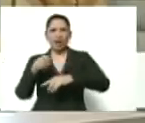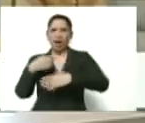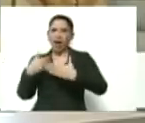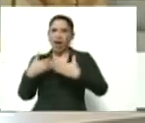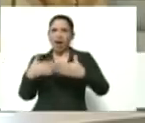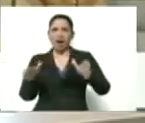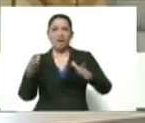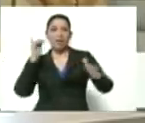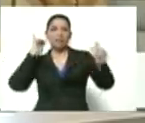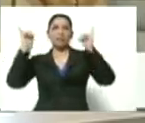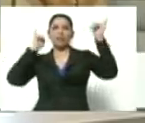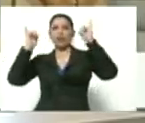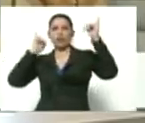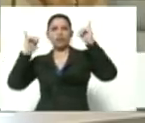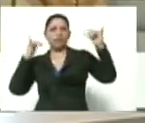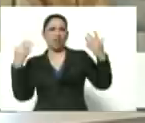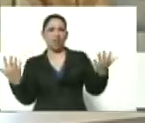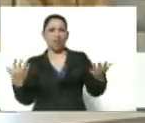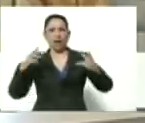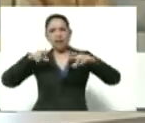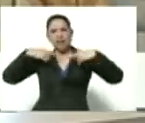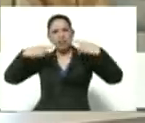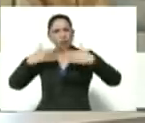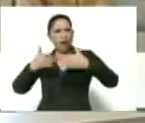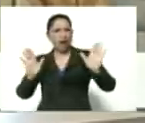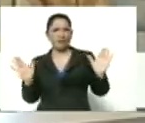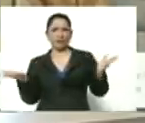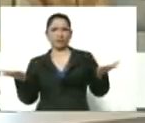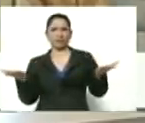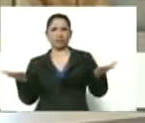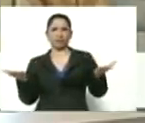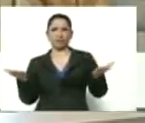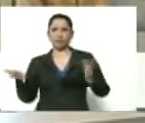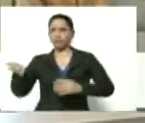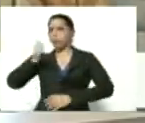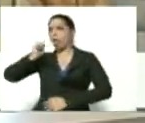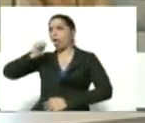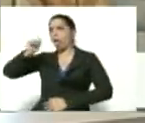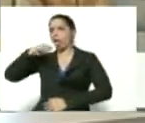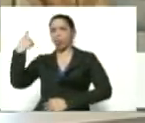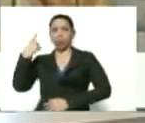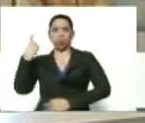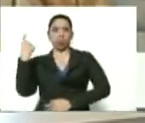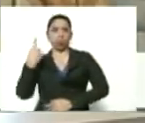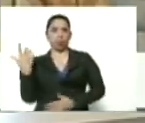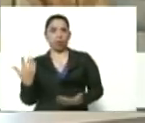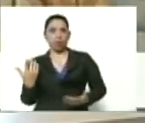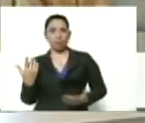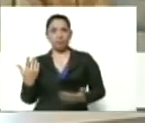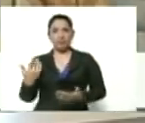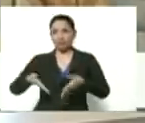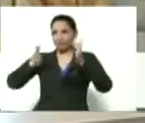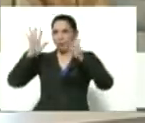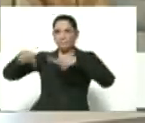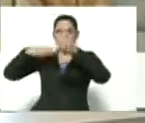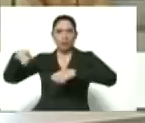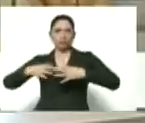las discotecas, los restaurantes, los bares, los centros comerciales.